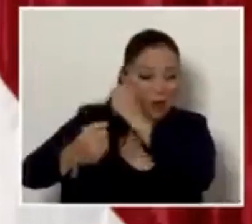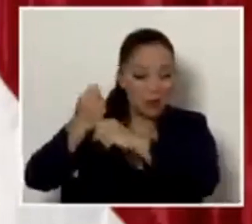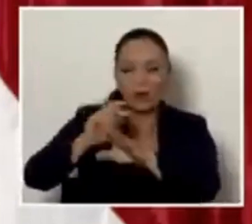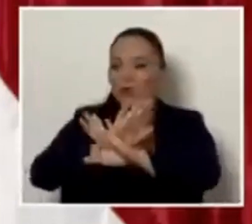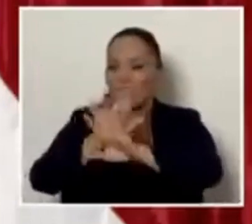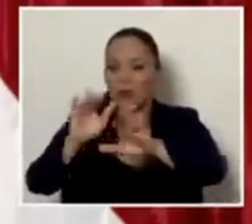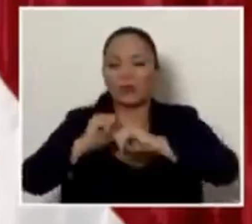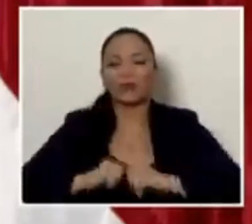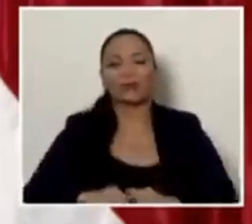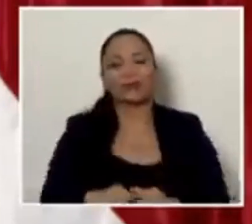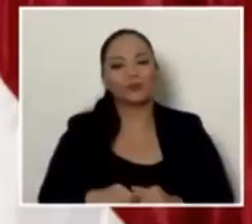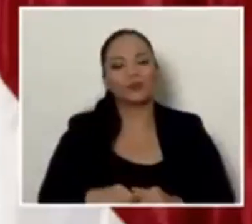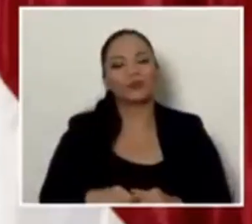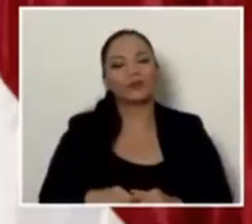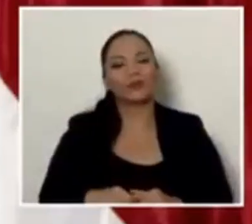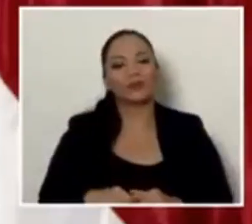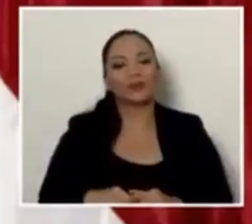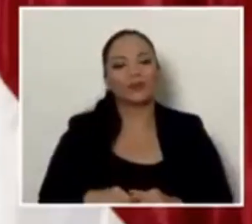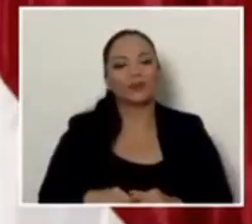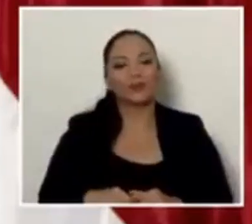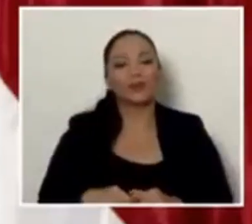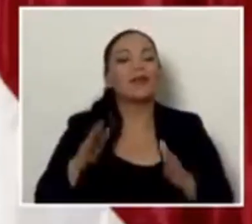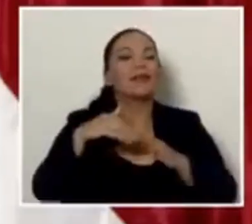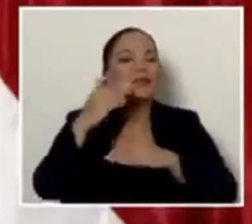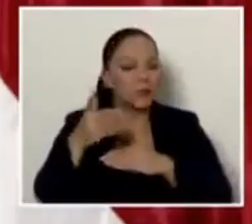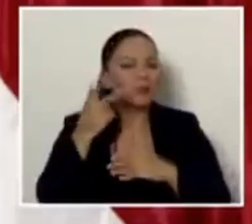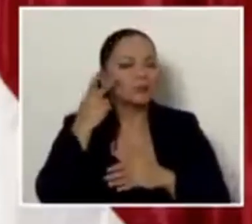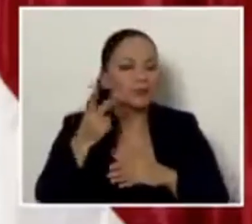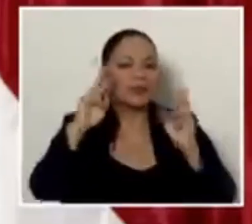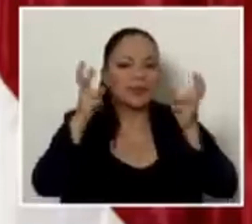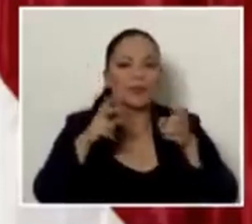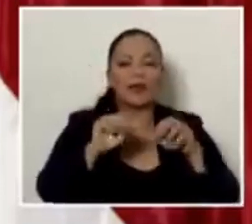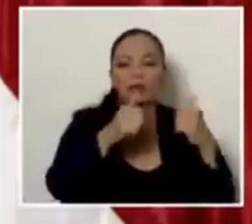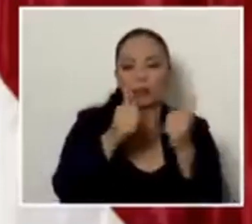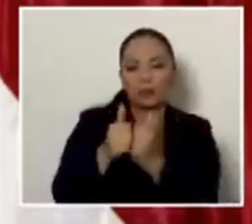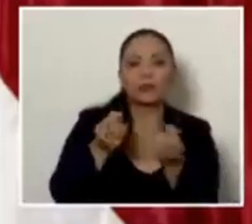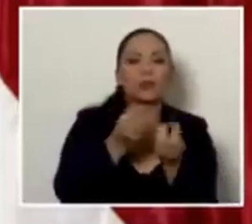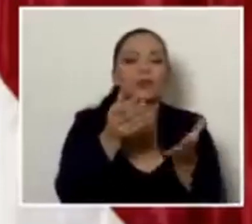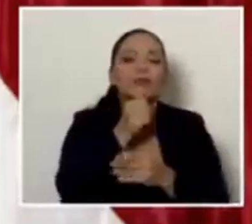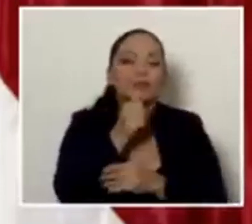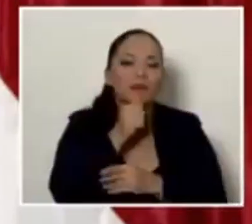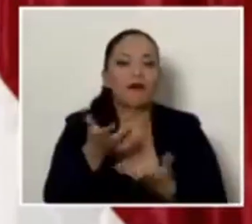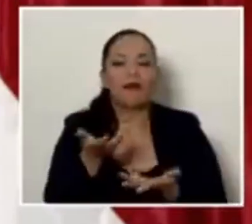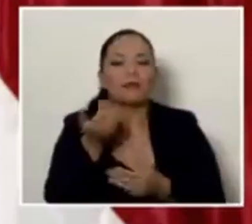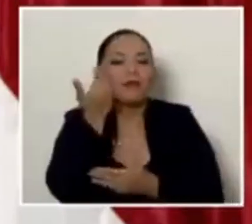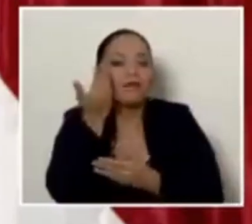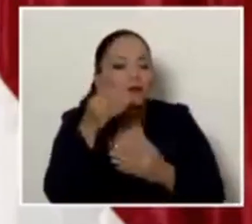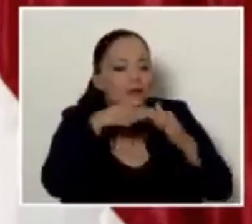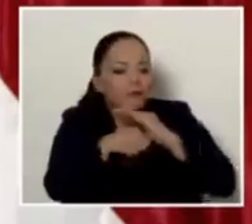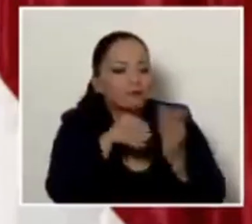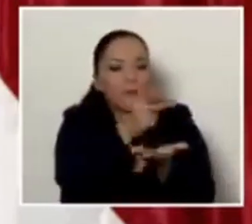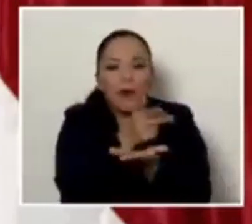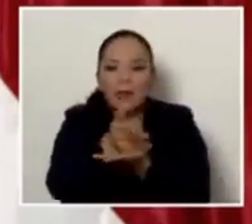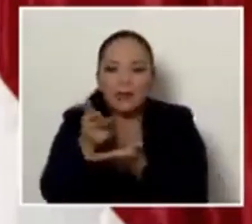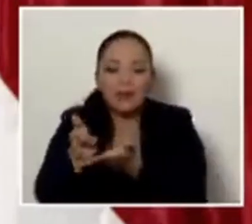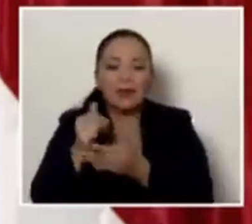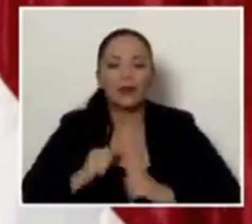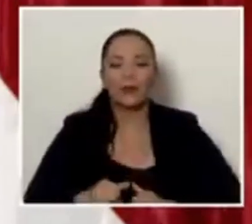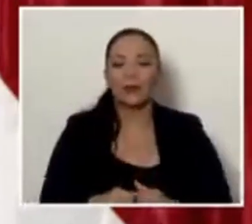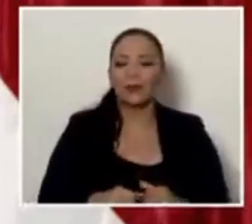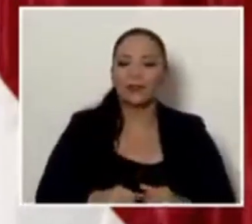las asociaciones público-privadas para que puedan entrar al parqueo, para que